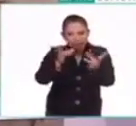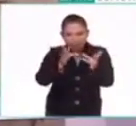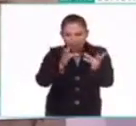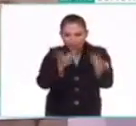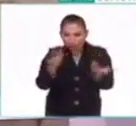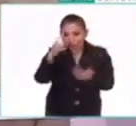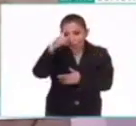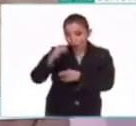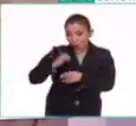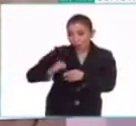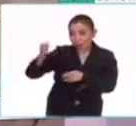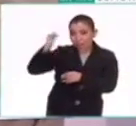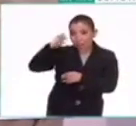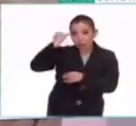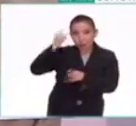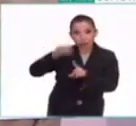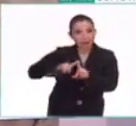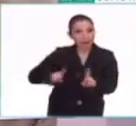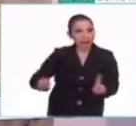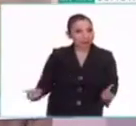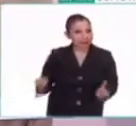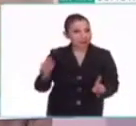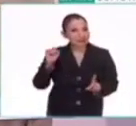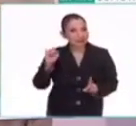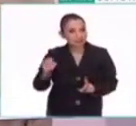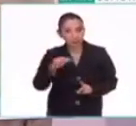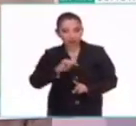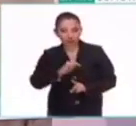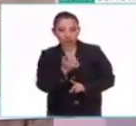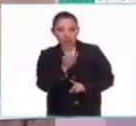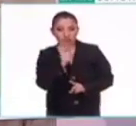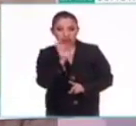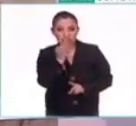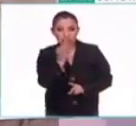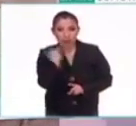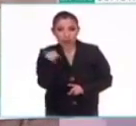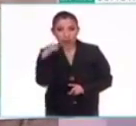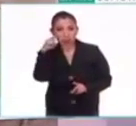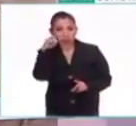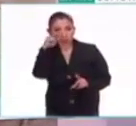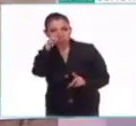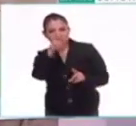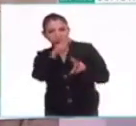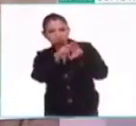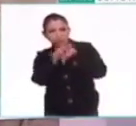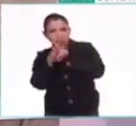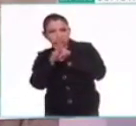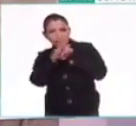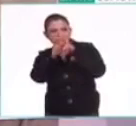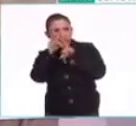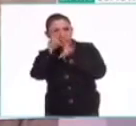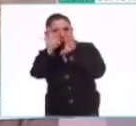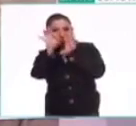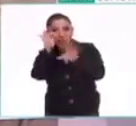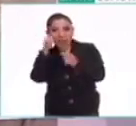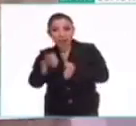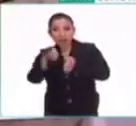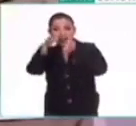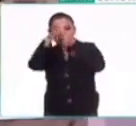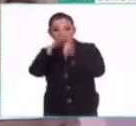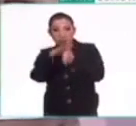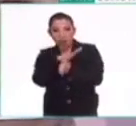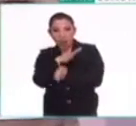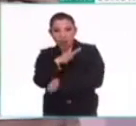En el México prehispánico no sucede así. El doce de febrero es una orientación astronómica que muchos edificios lo tienen.